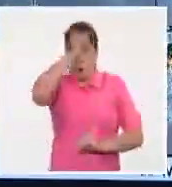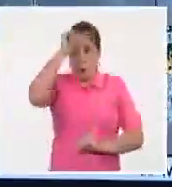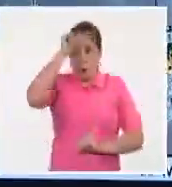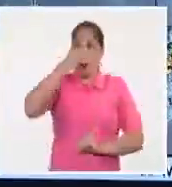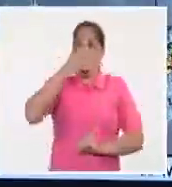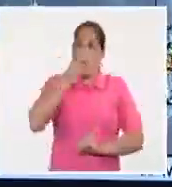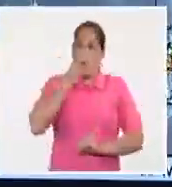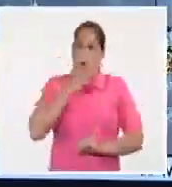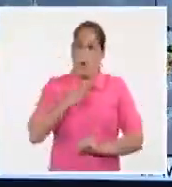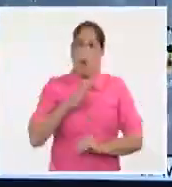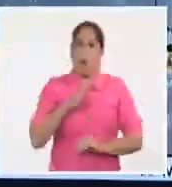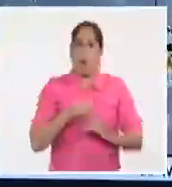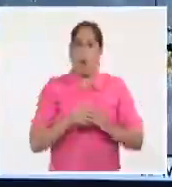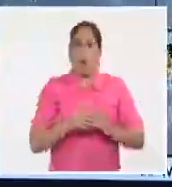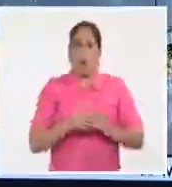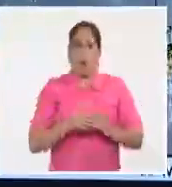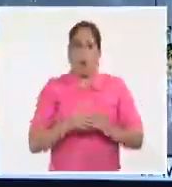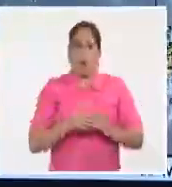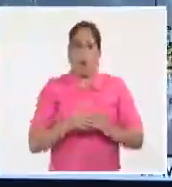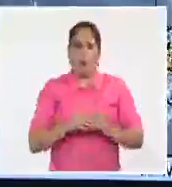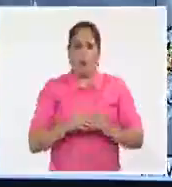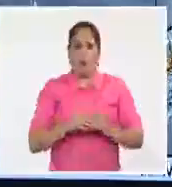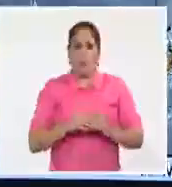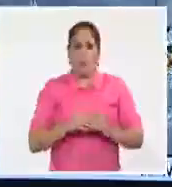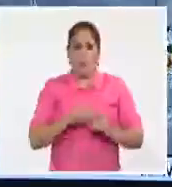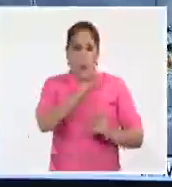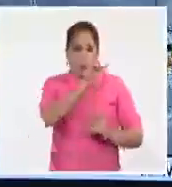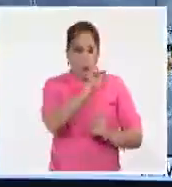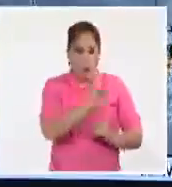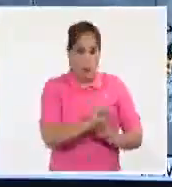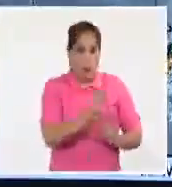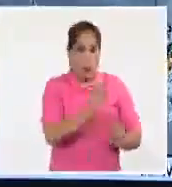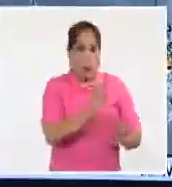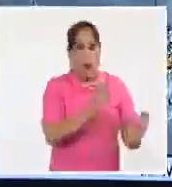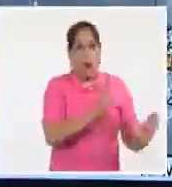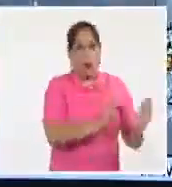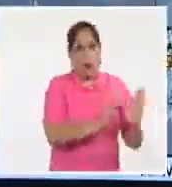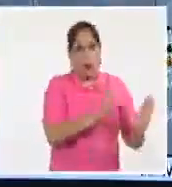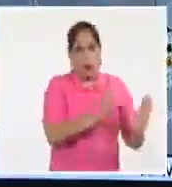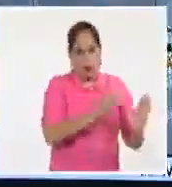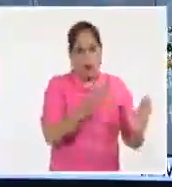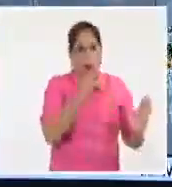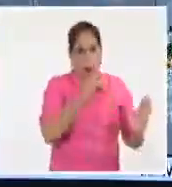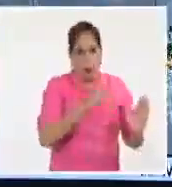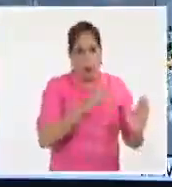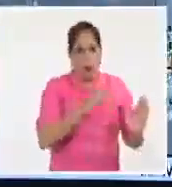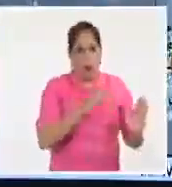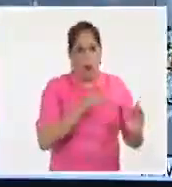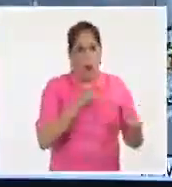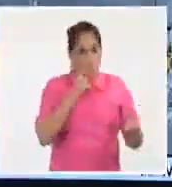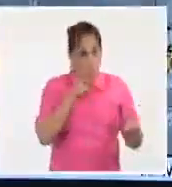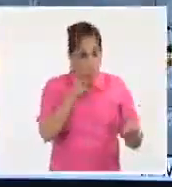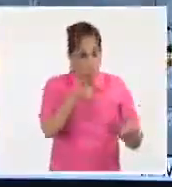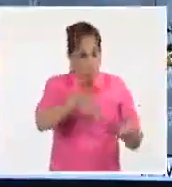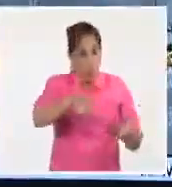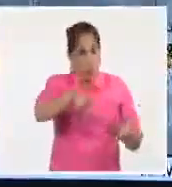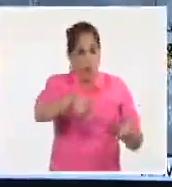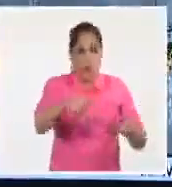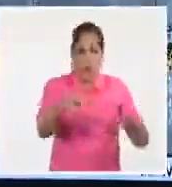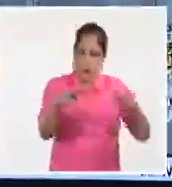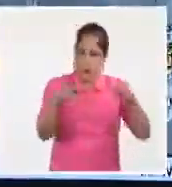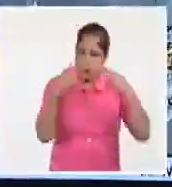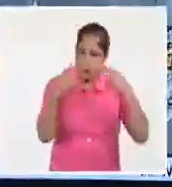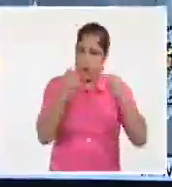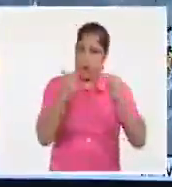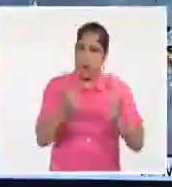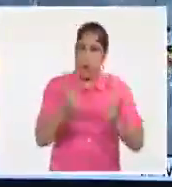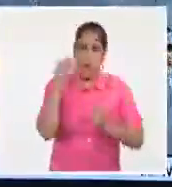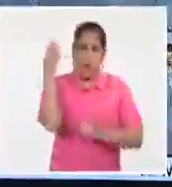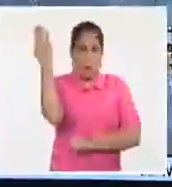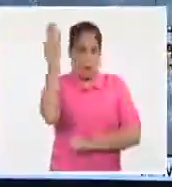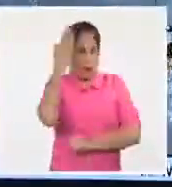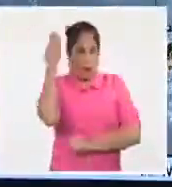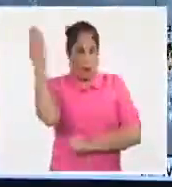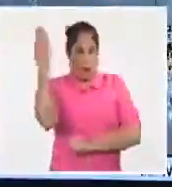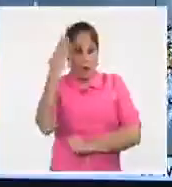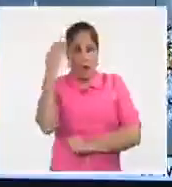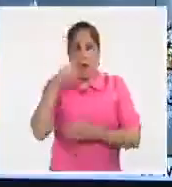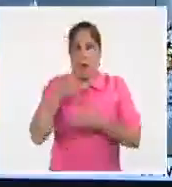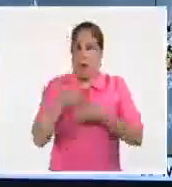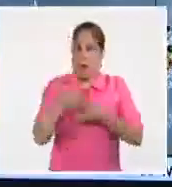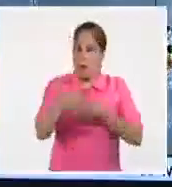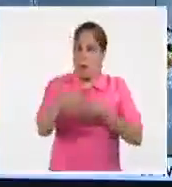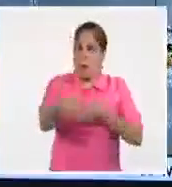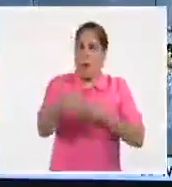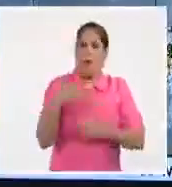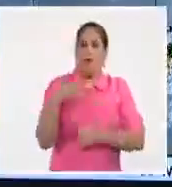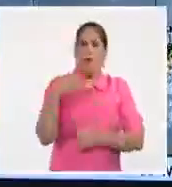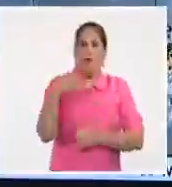a una posición que lo llevaría aquí al sur del oriente del país. Por eso usted debe mantenerse informado sobre la evolución